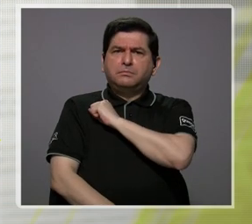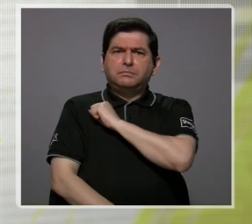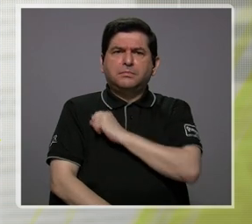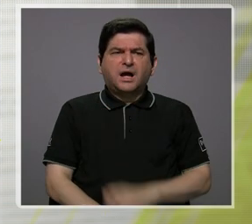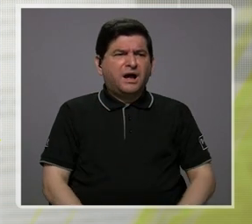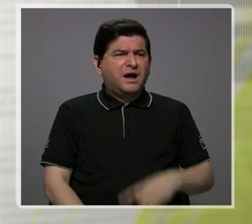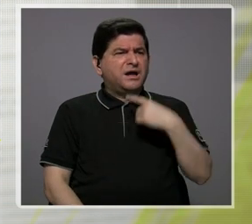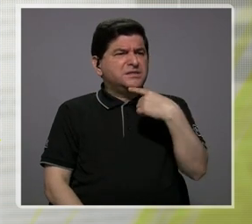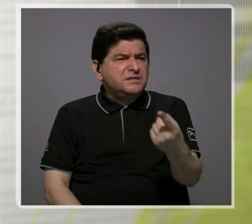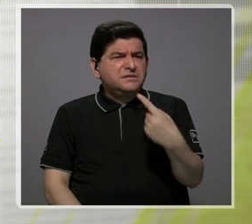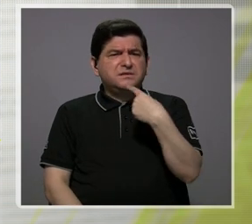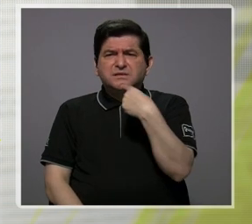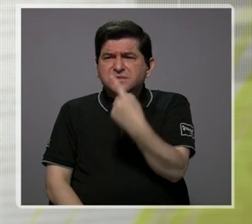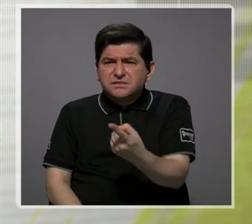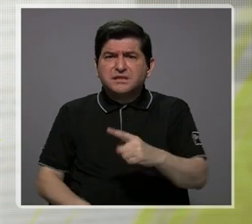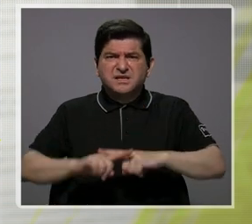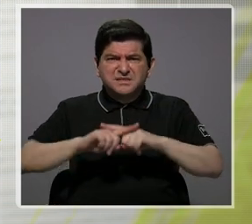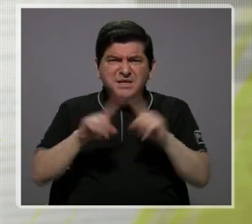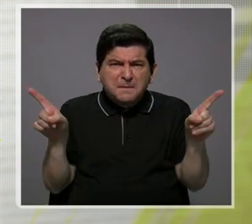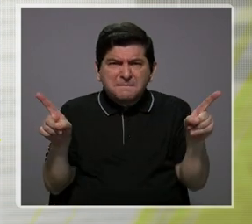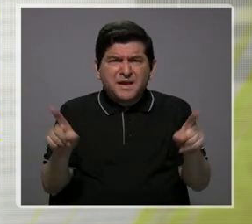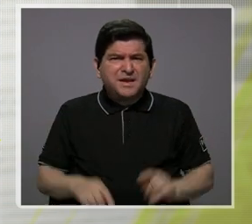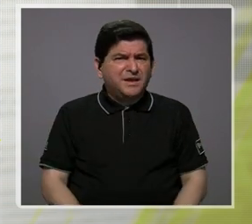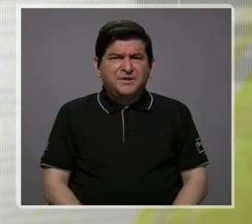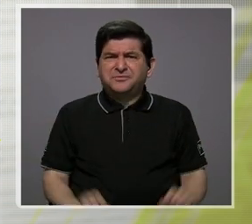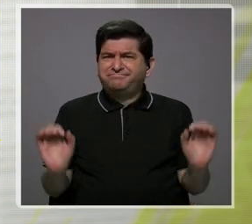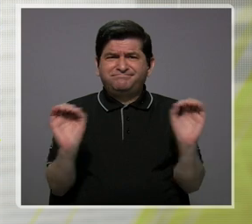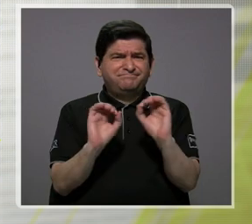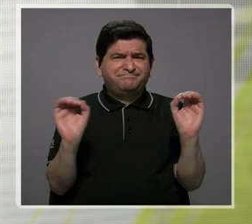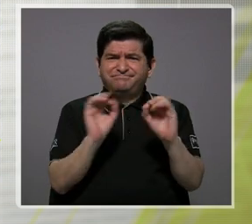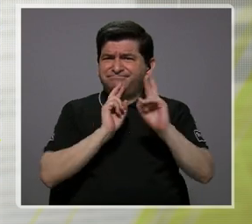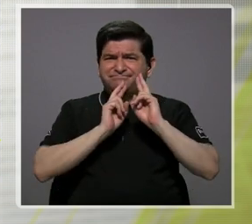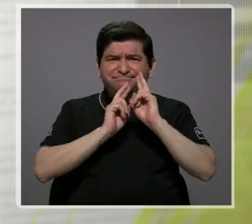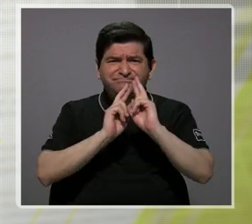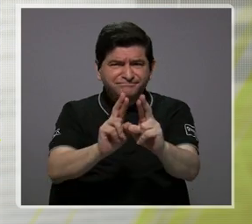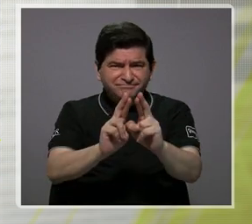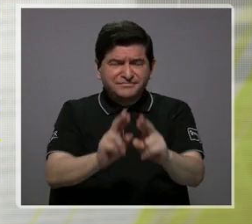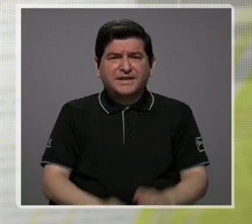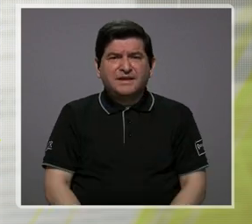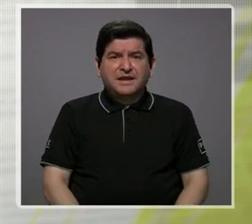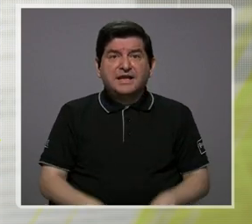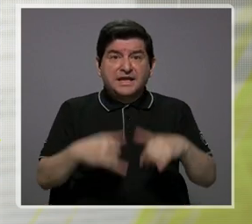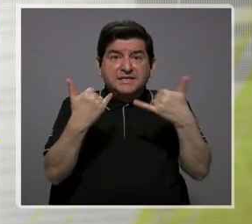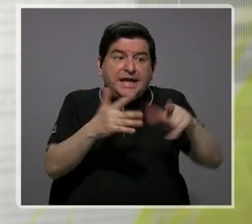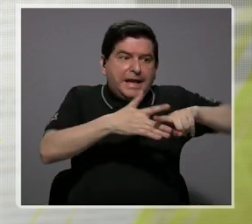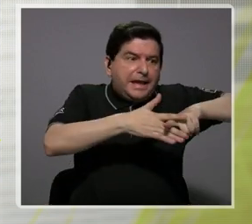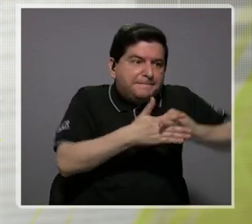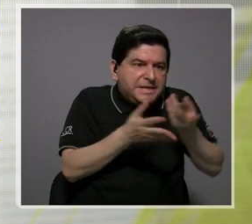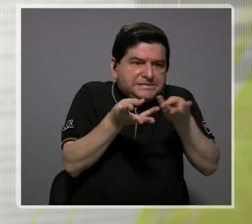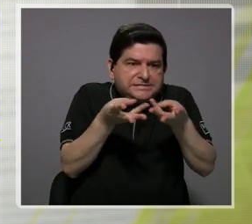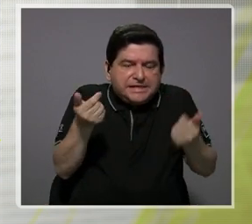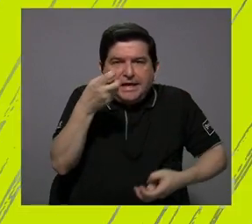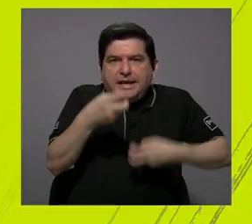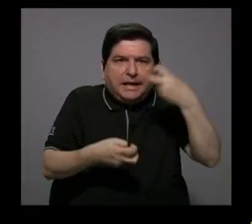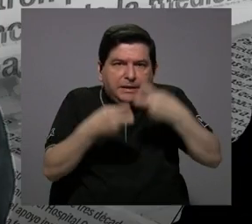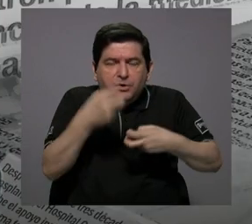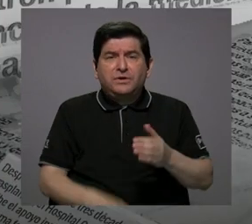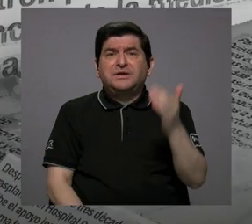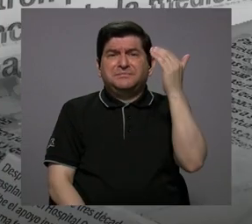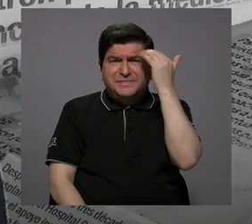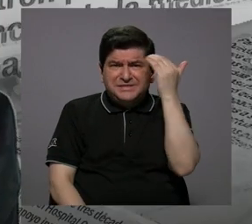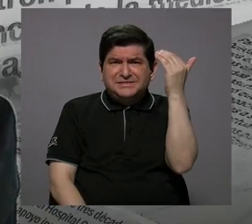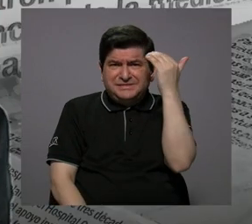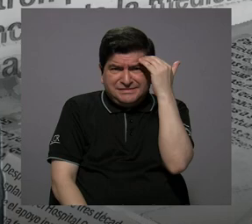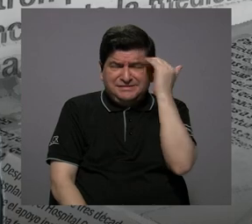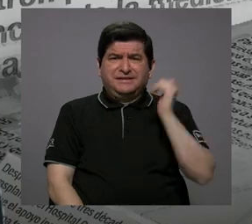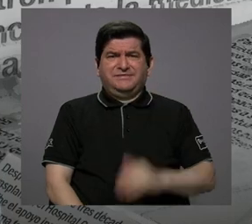se anuncia, se anuncia, pero no llega definitivamente la respuesta a cómo empezar a solucionar el problema, porque sabemos que